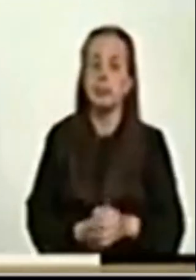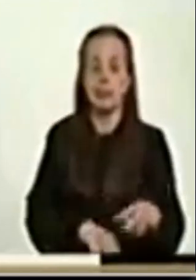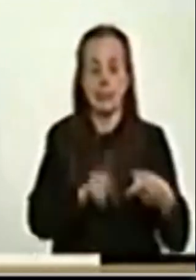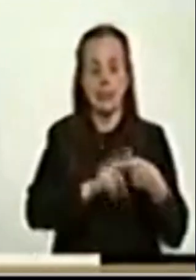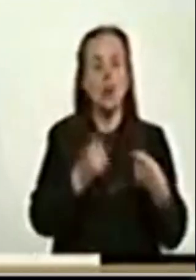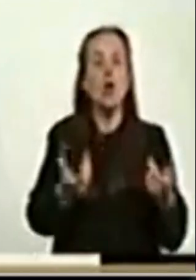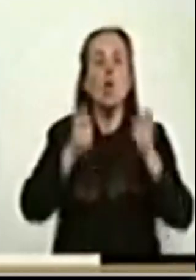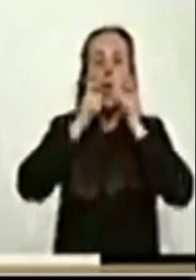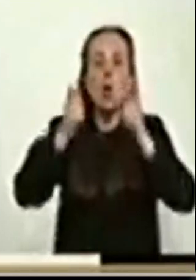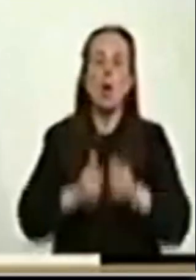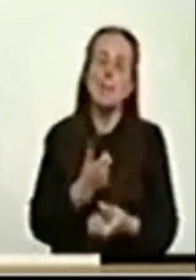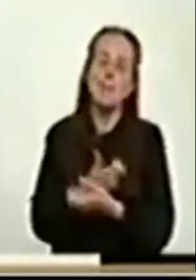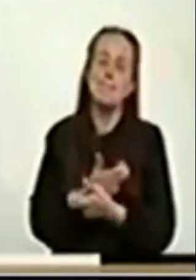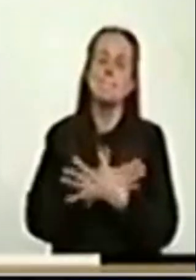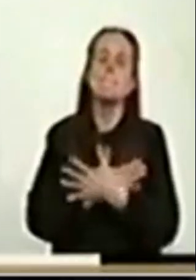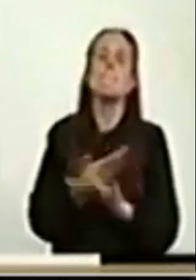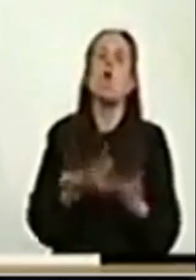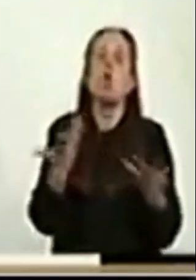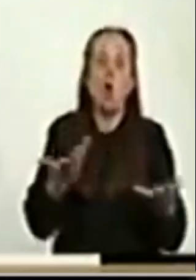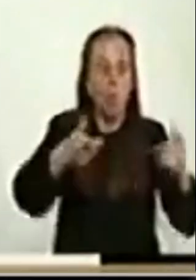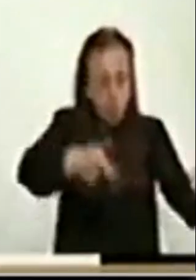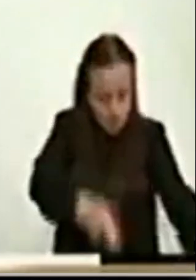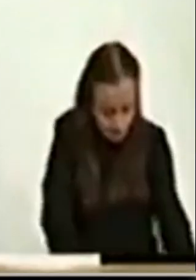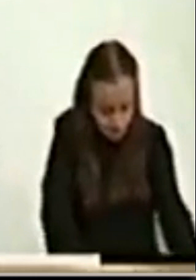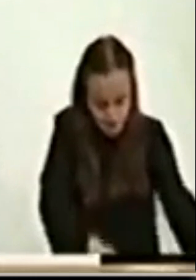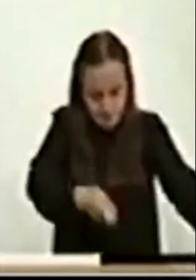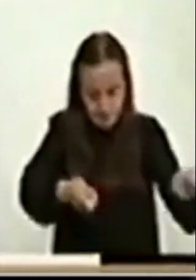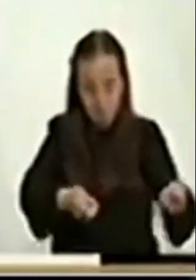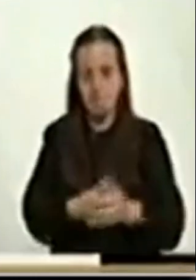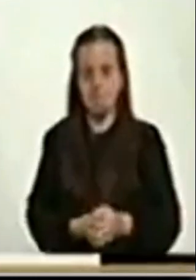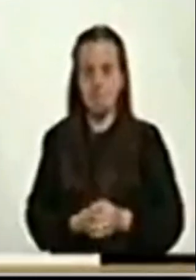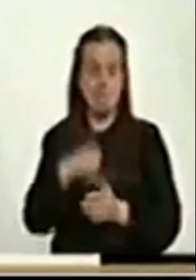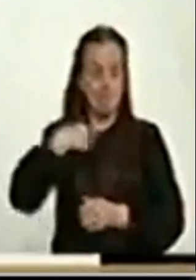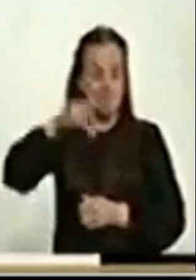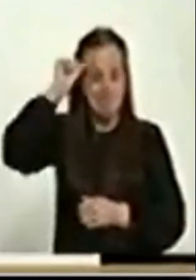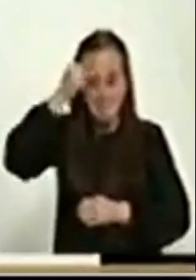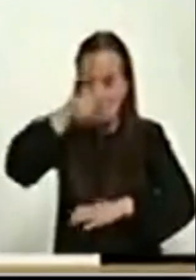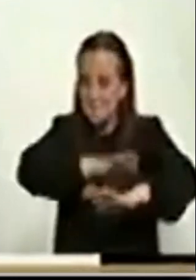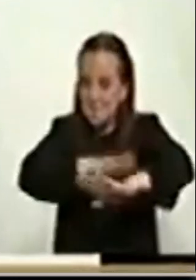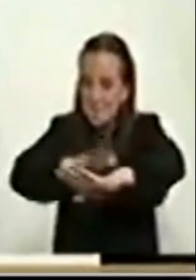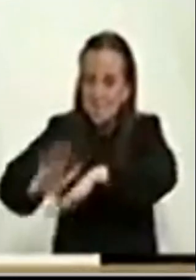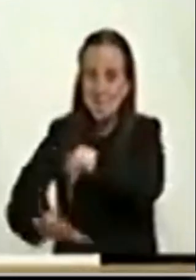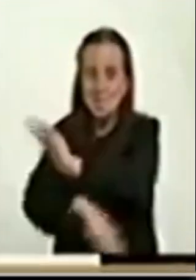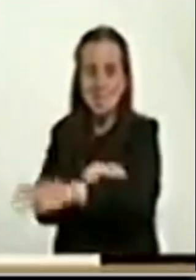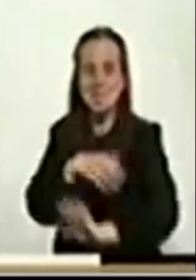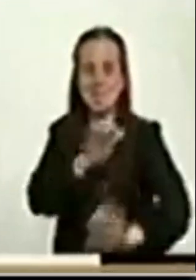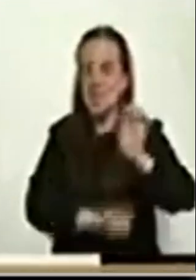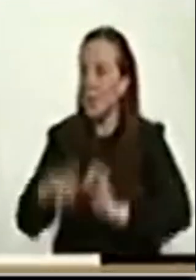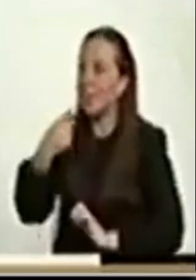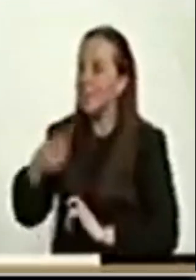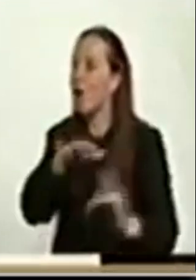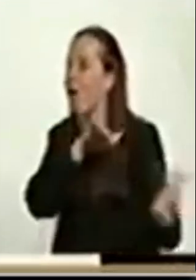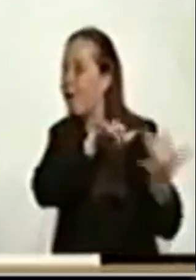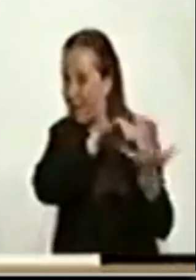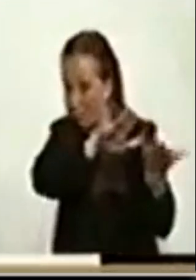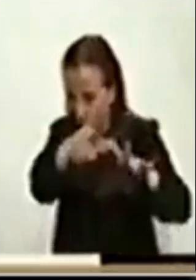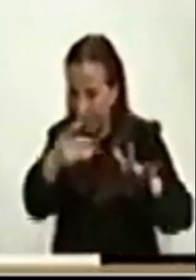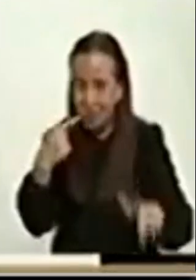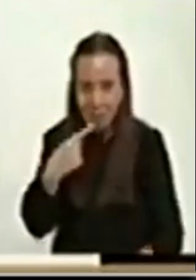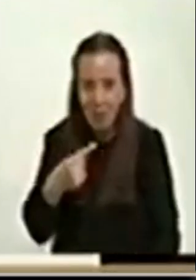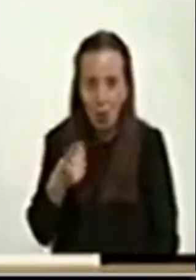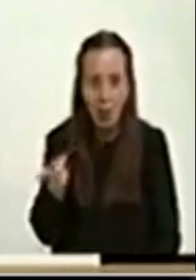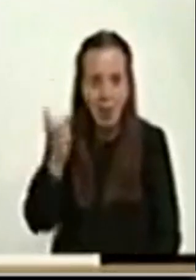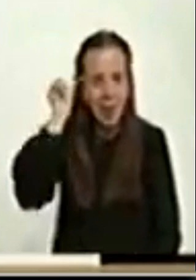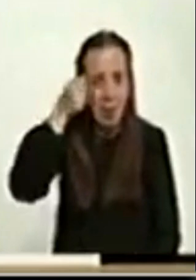recolección del cadáver. Quiero recordar que el ministro de la defensa informó que era muerto en combate, porque eso le dijeron